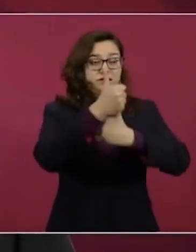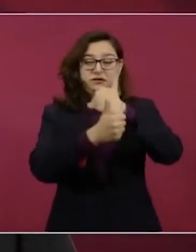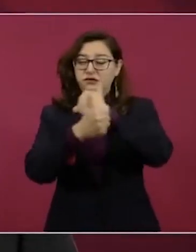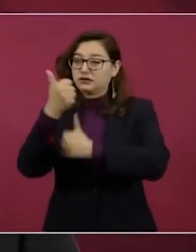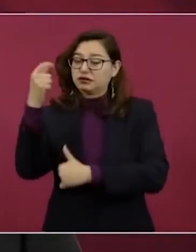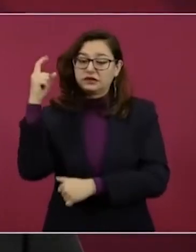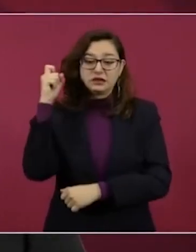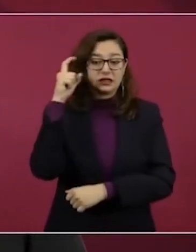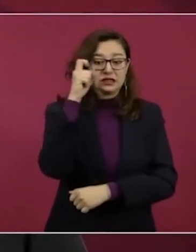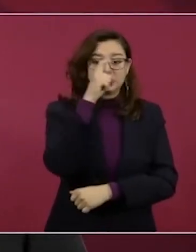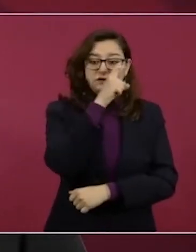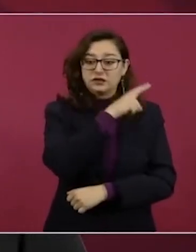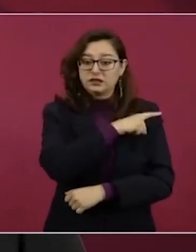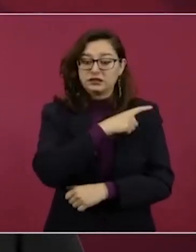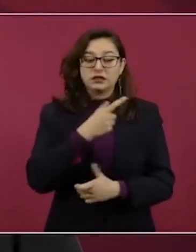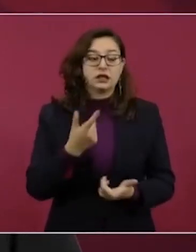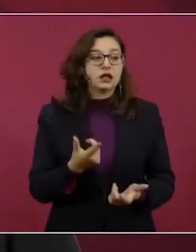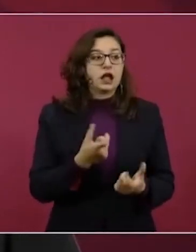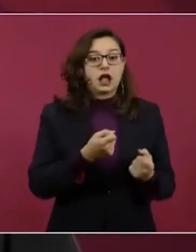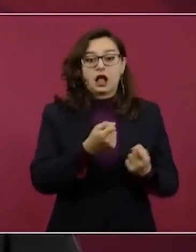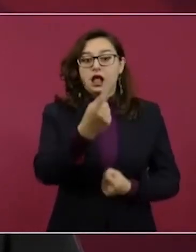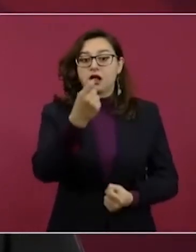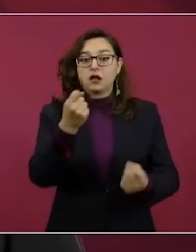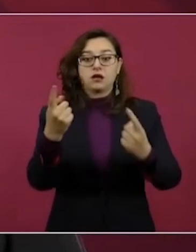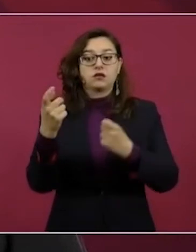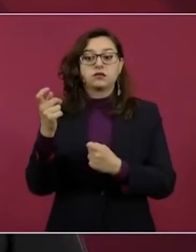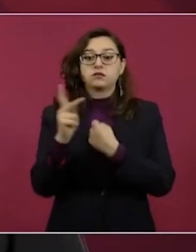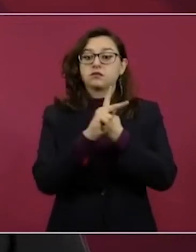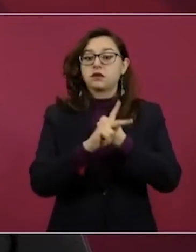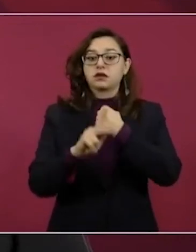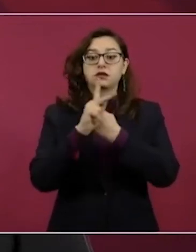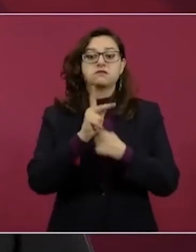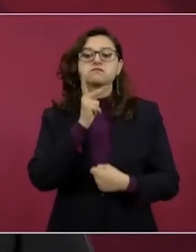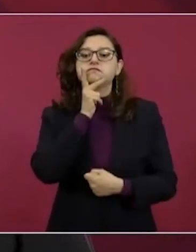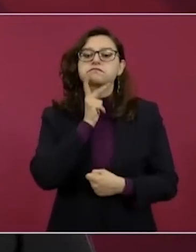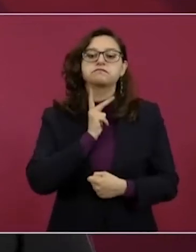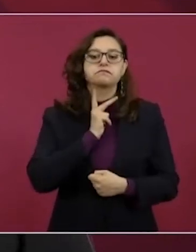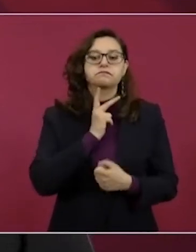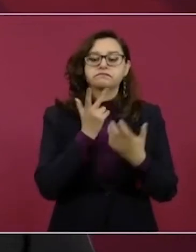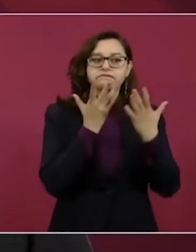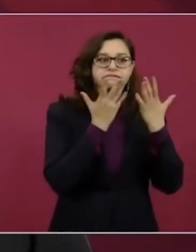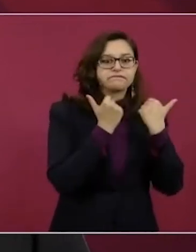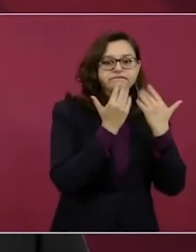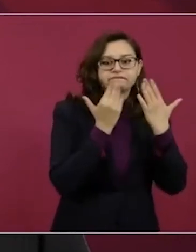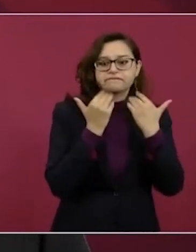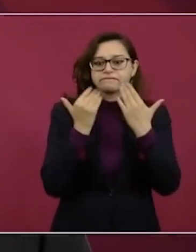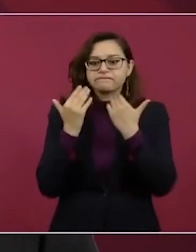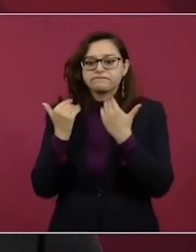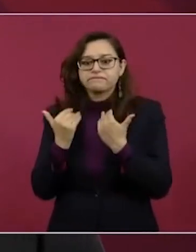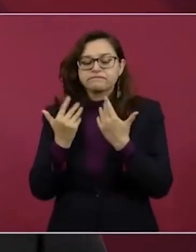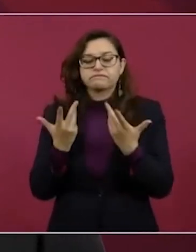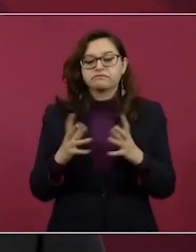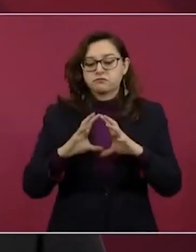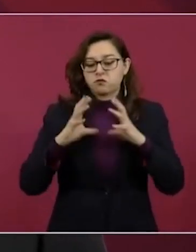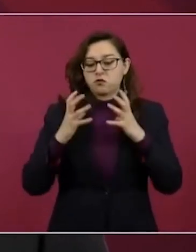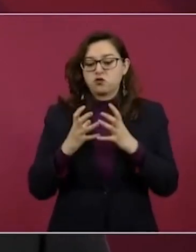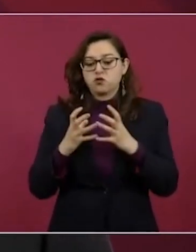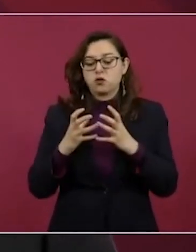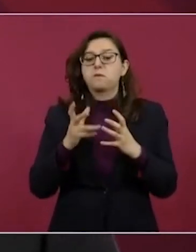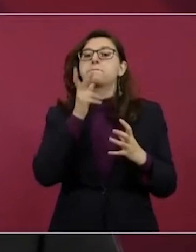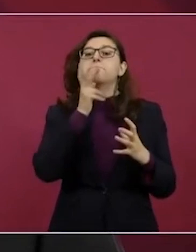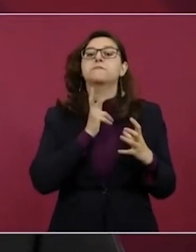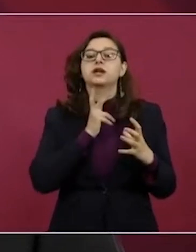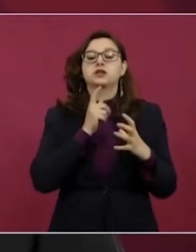que no todos los países tienen petróleo, tienen petróleo 20 países en el mundo.